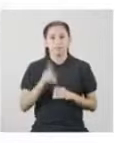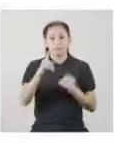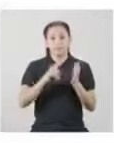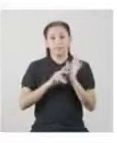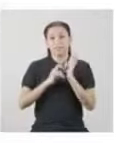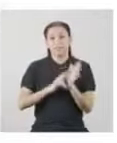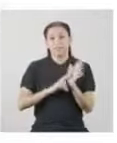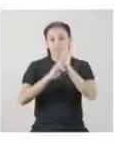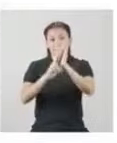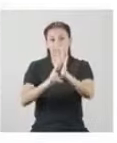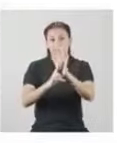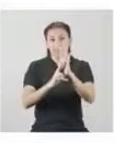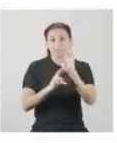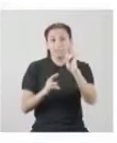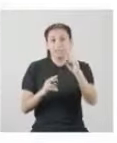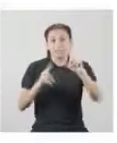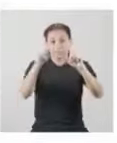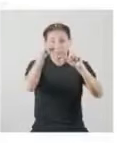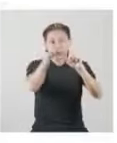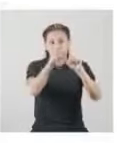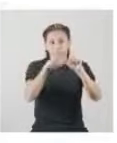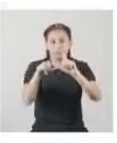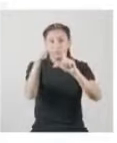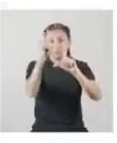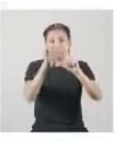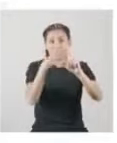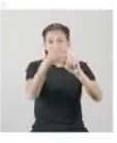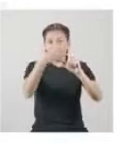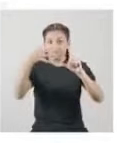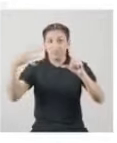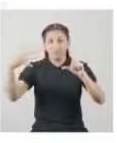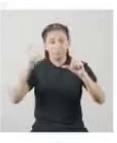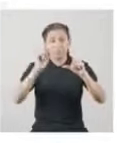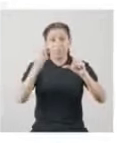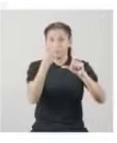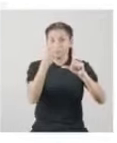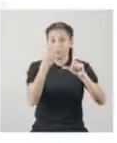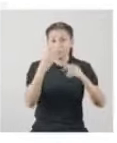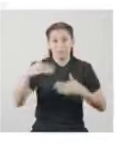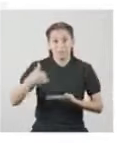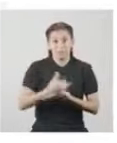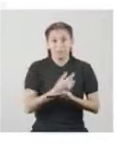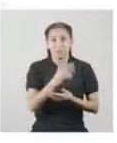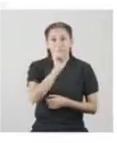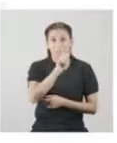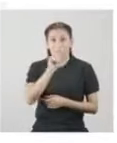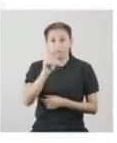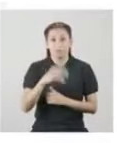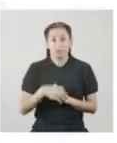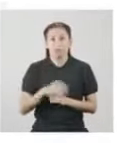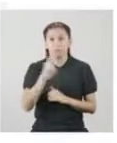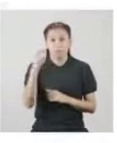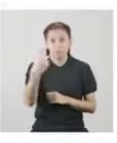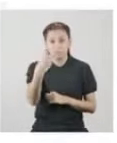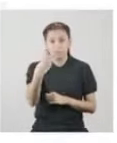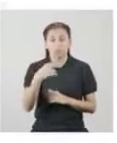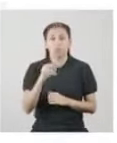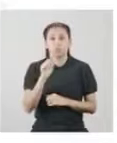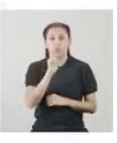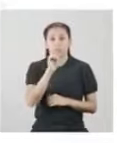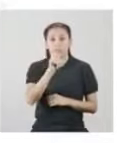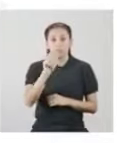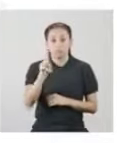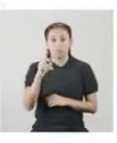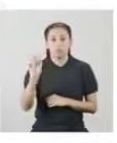Representamos en el plano cartesiano las tallas en centímetros de las truchas La primera trucha mide 22 La segunda trucha